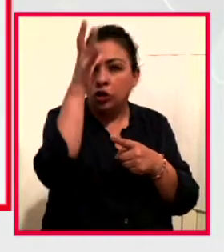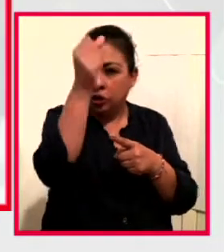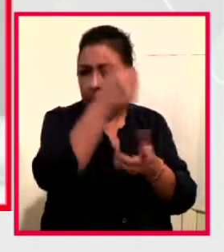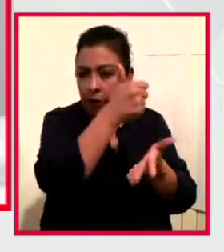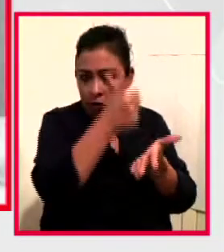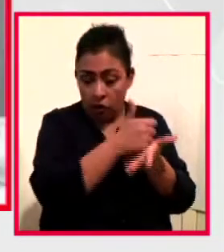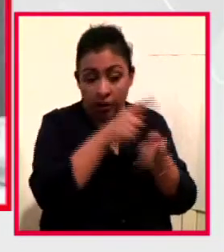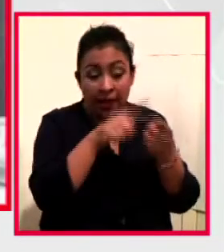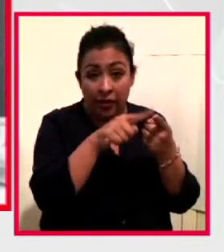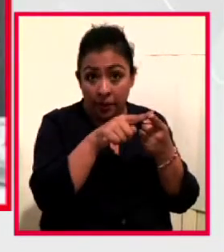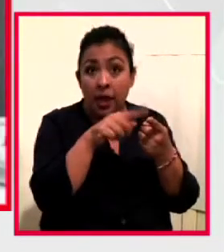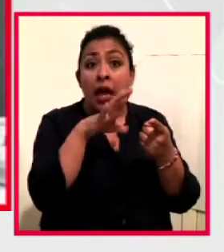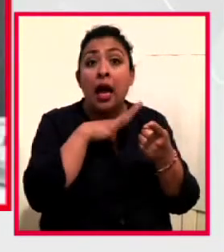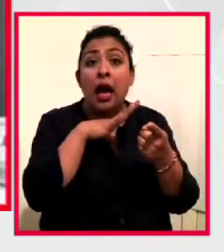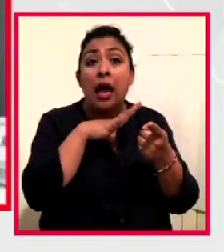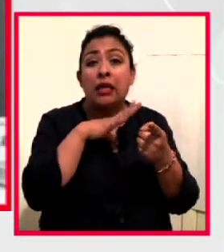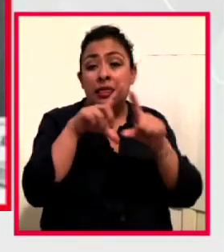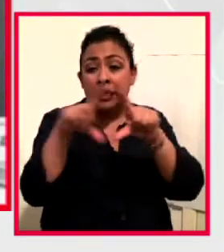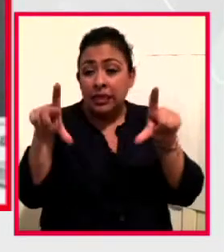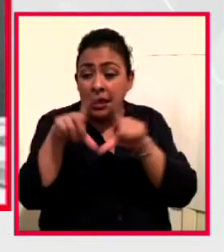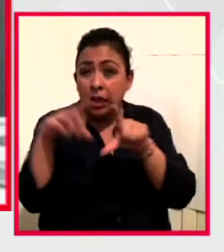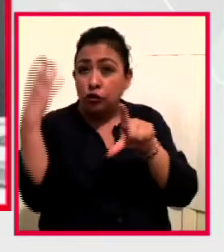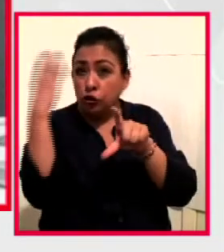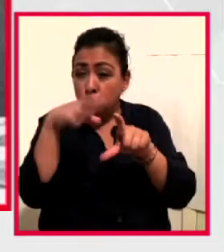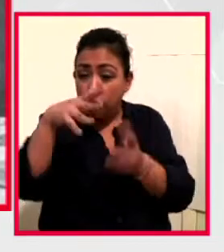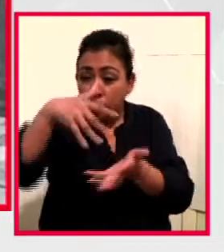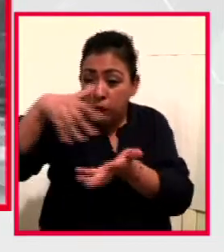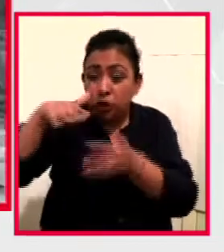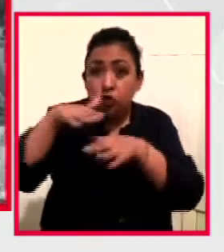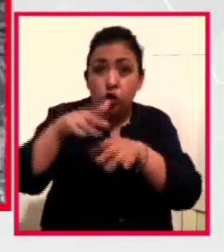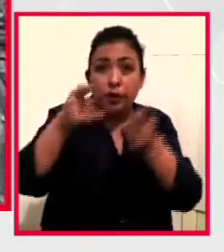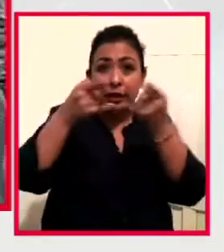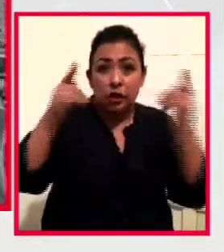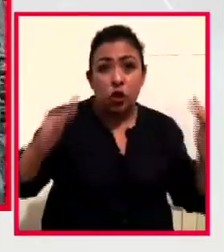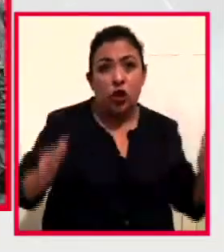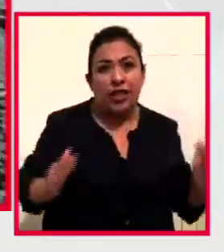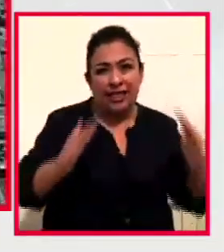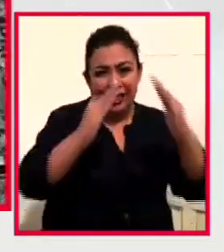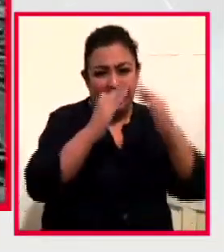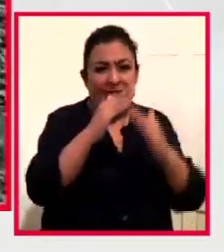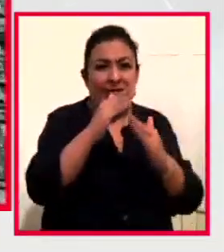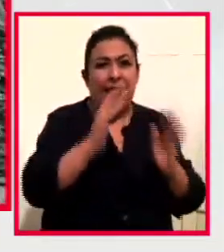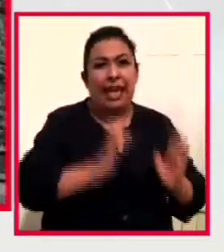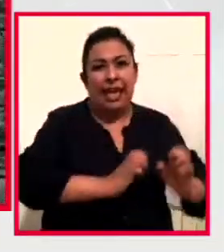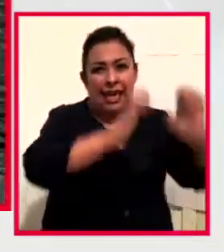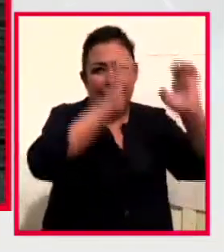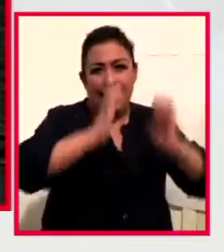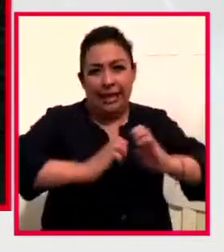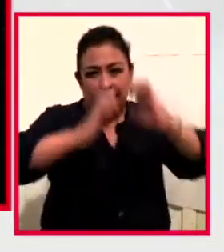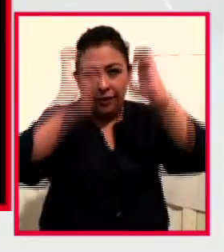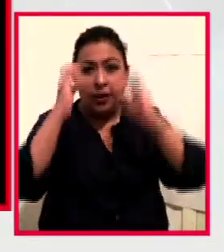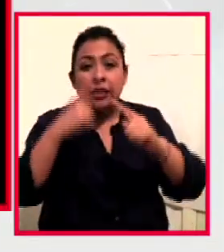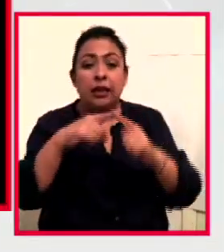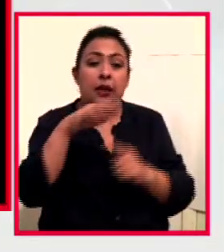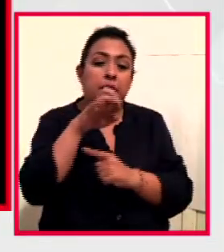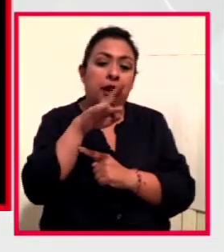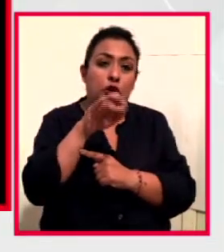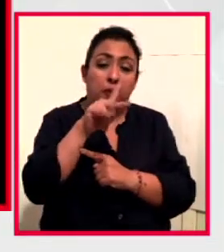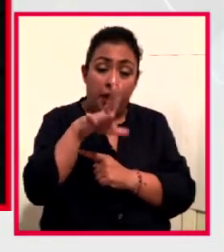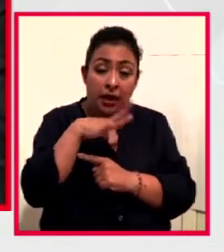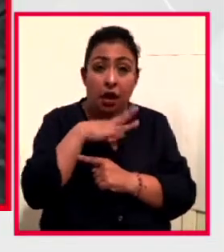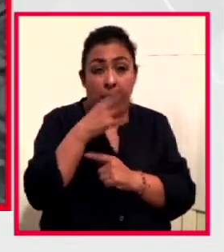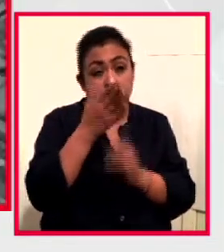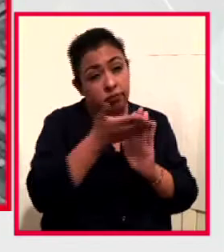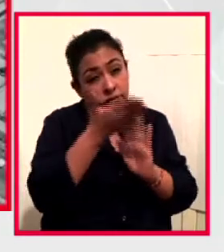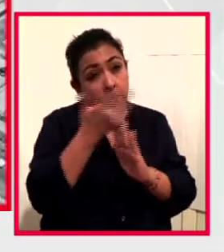en el que se recopilan textos y fotografías sobre la historia de este conjunto habitacional que fue trazado por Mario Pani y que ha sido testigo